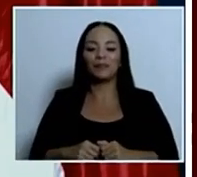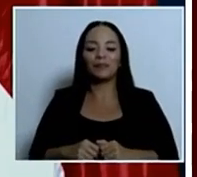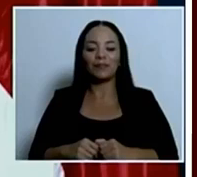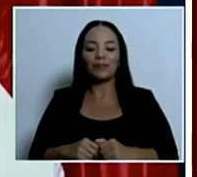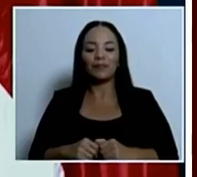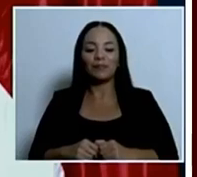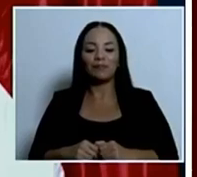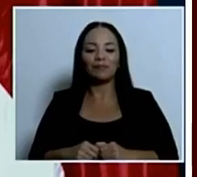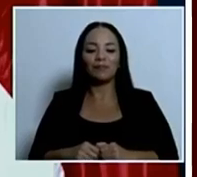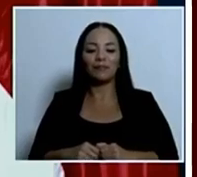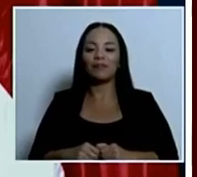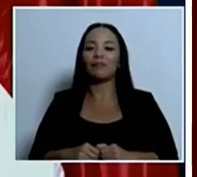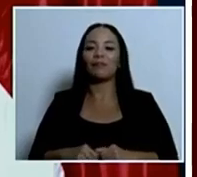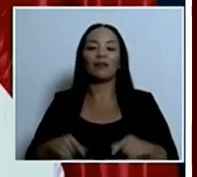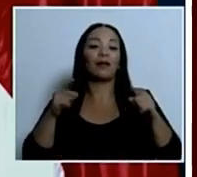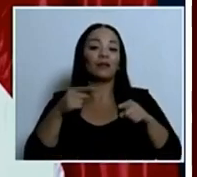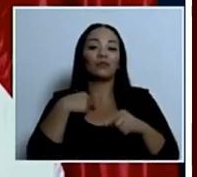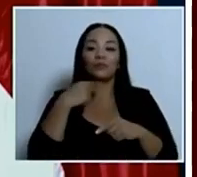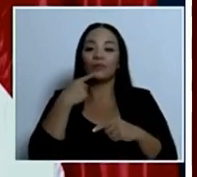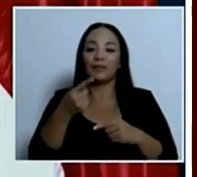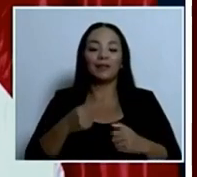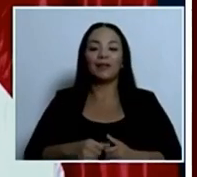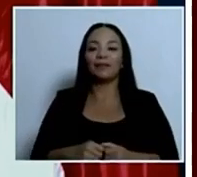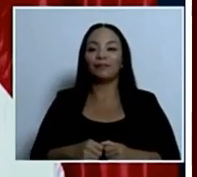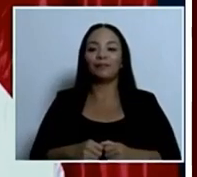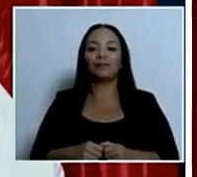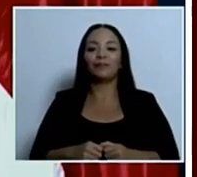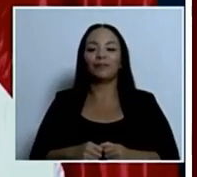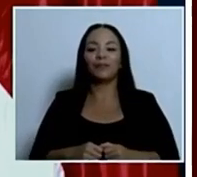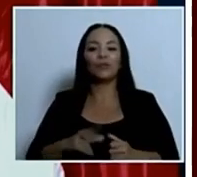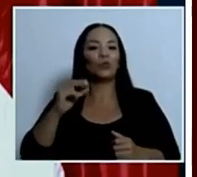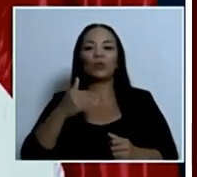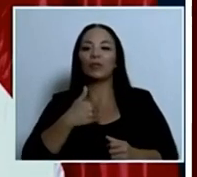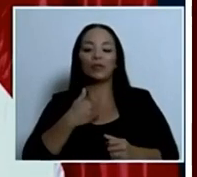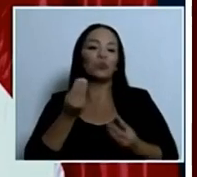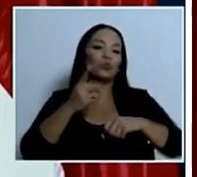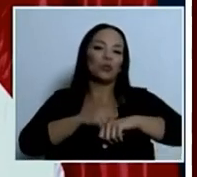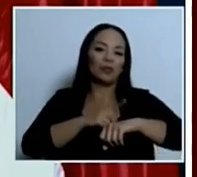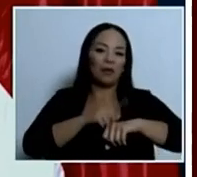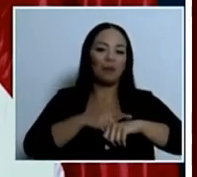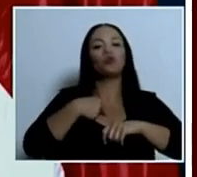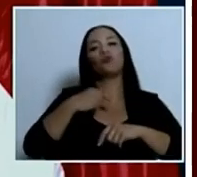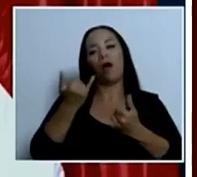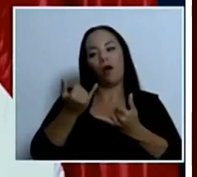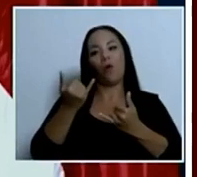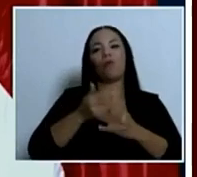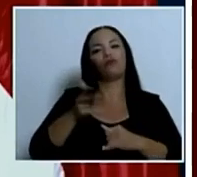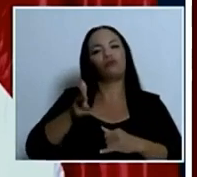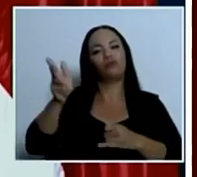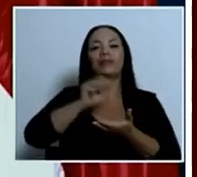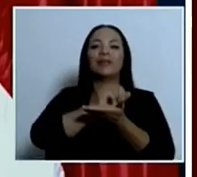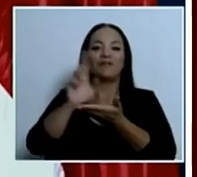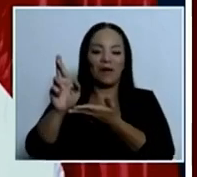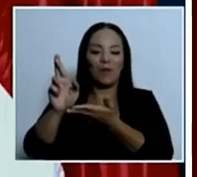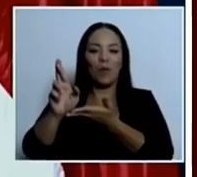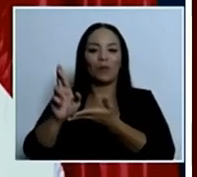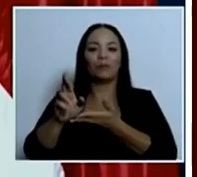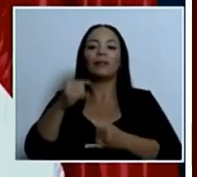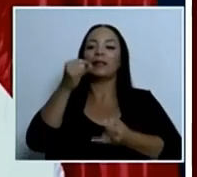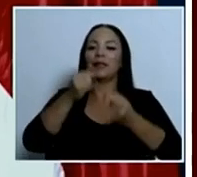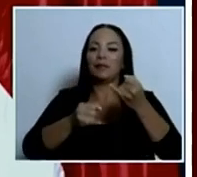Eso es lo que yo quisiera decir, porque no tenemos mucho tiempo. Yo voy para San Ramón a terminar la gira de